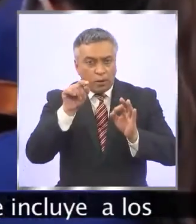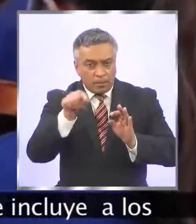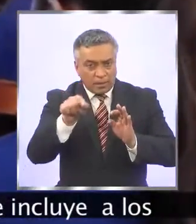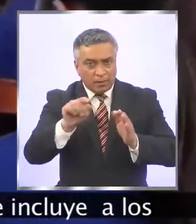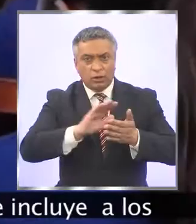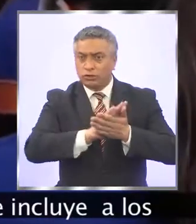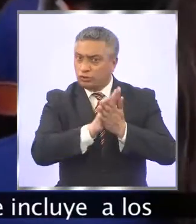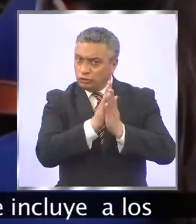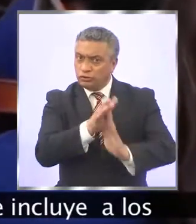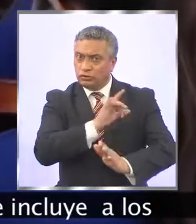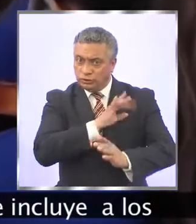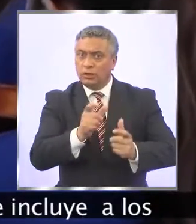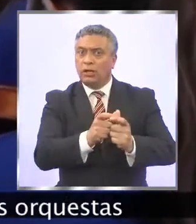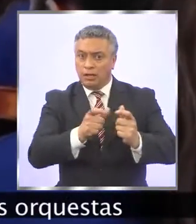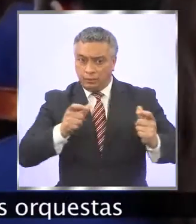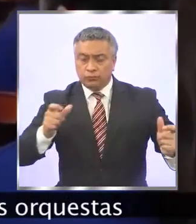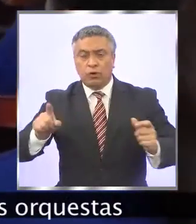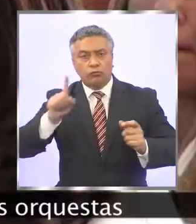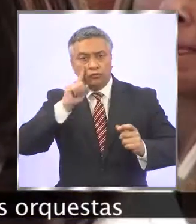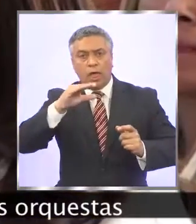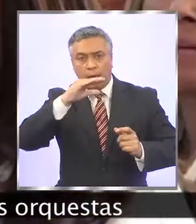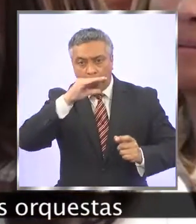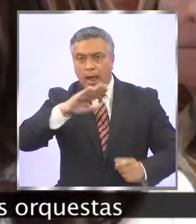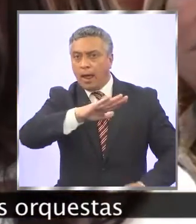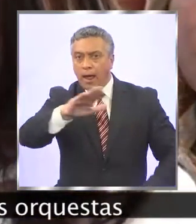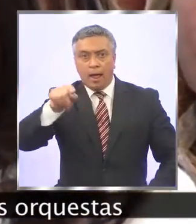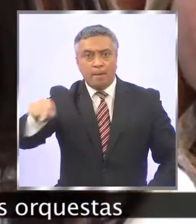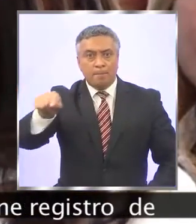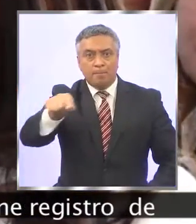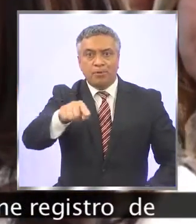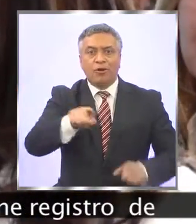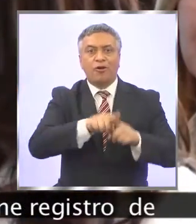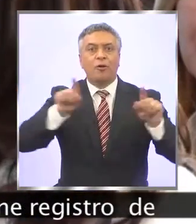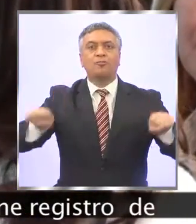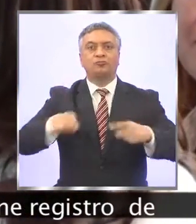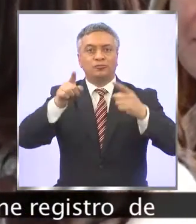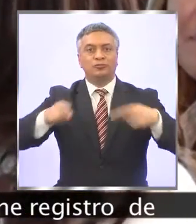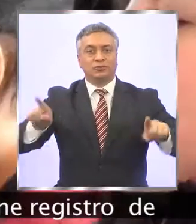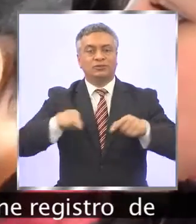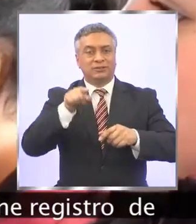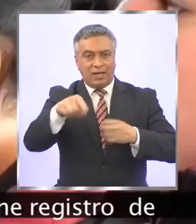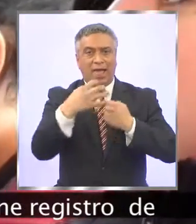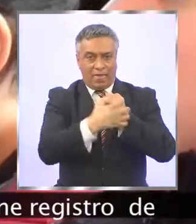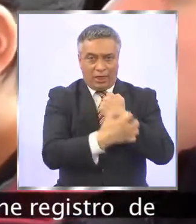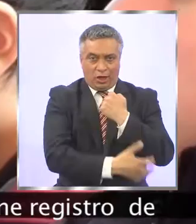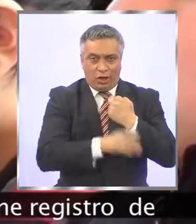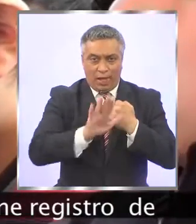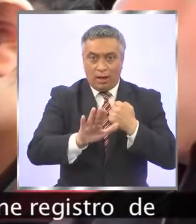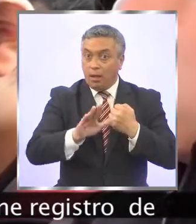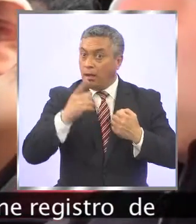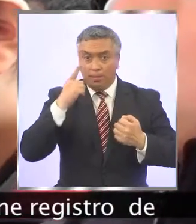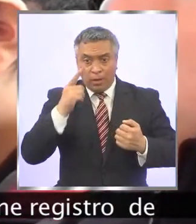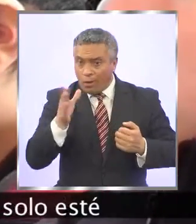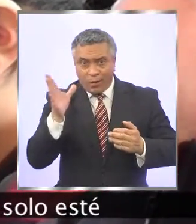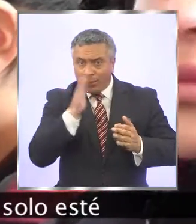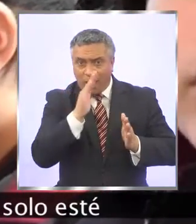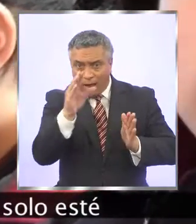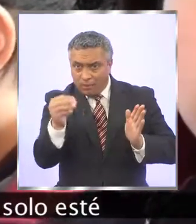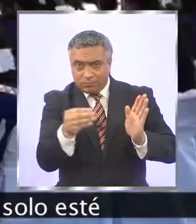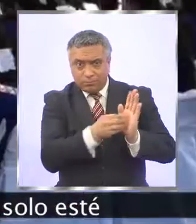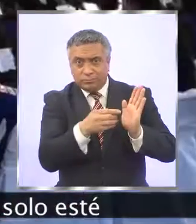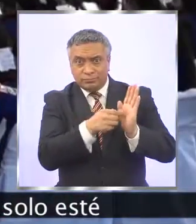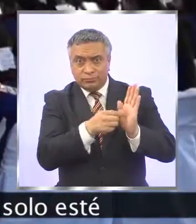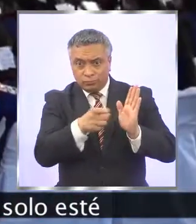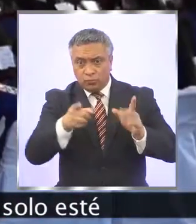Actualmente, a lo largo del país se incluye a los niños de sectores rurales en las orquestas regionales. Sin embargo, no se tiene registro de una